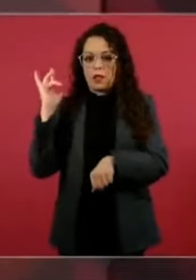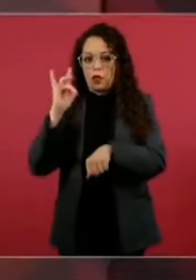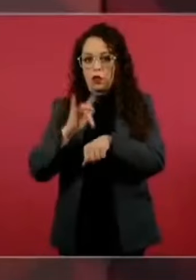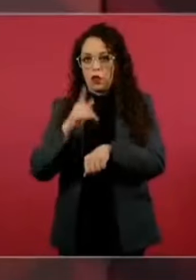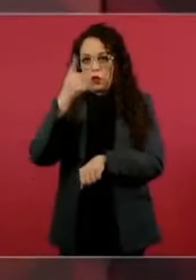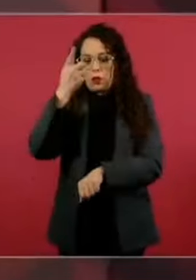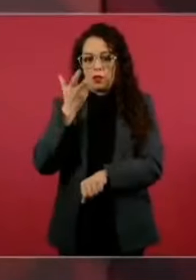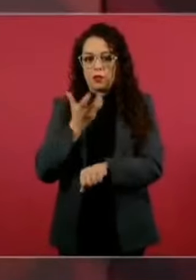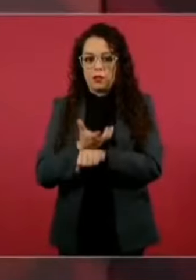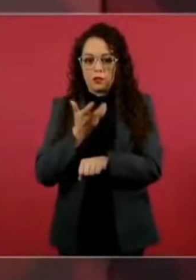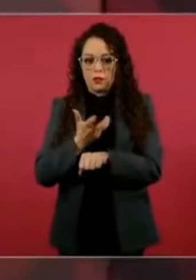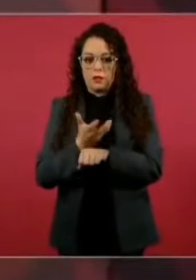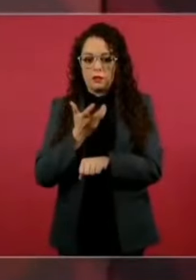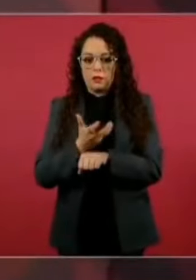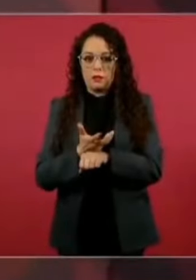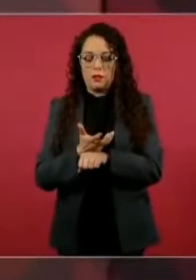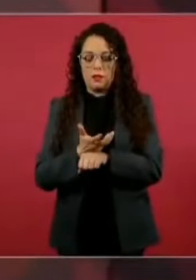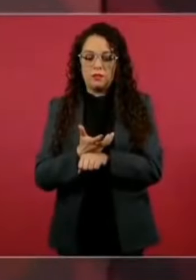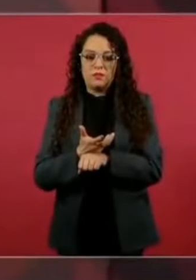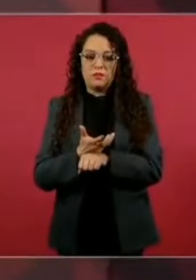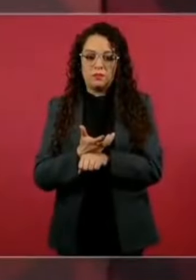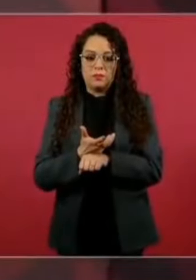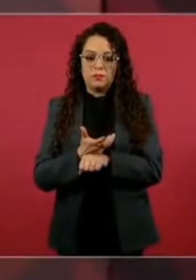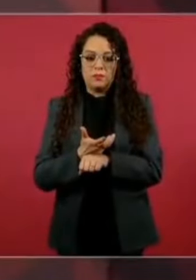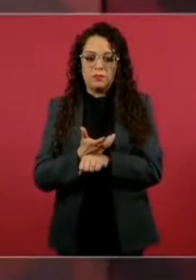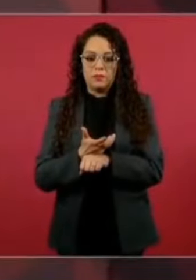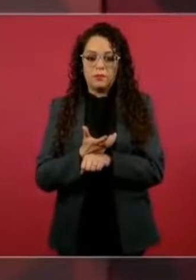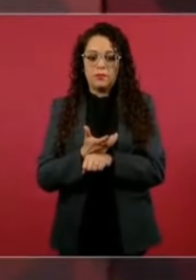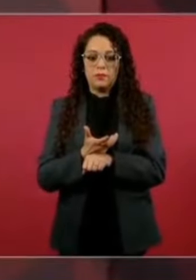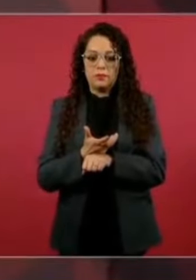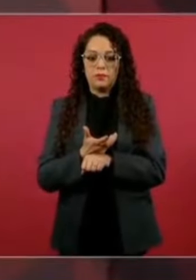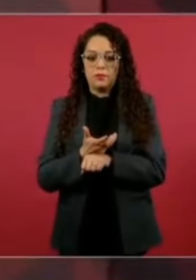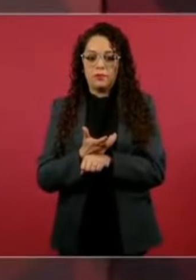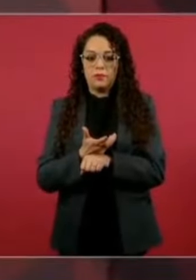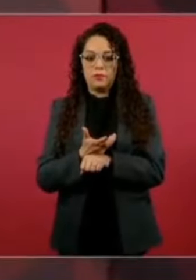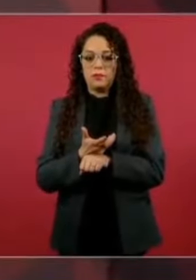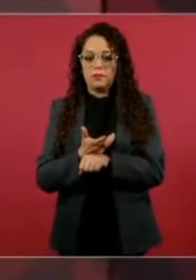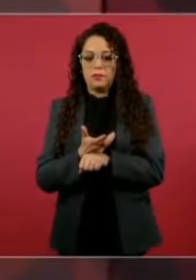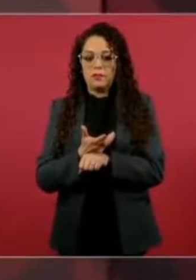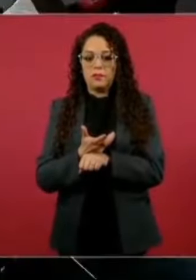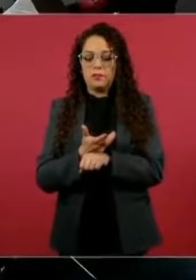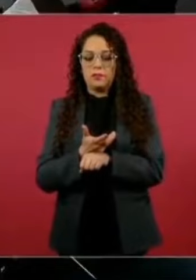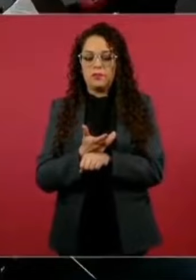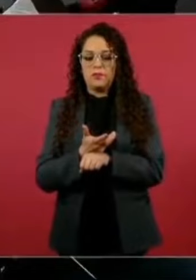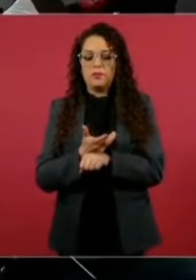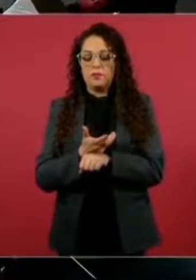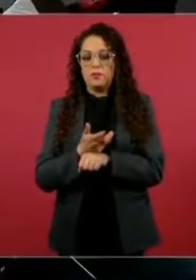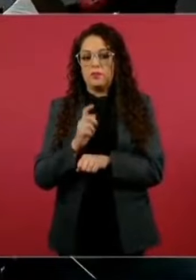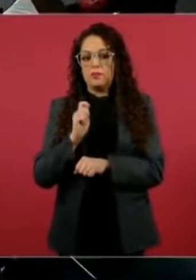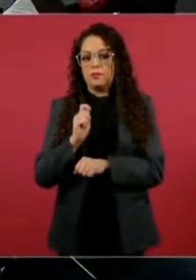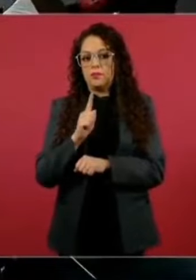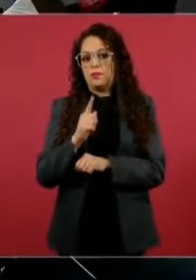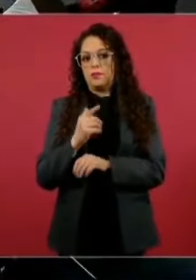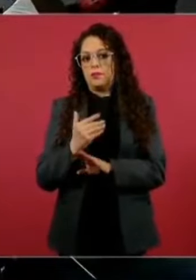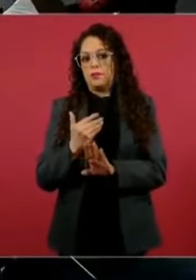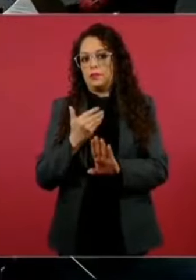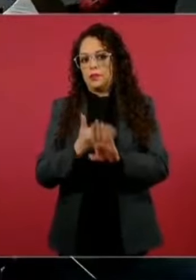de un atentado al presidente Reagan